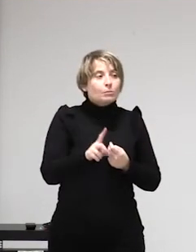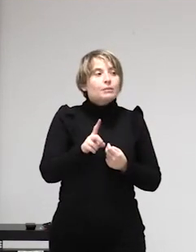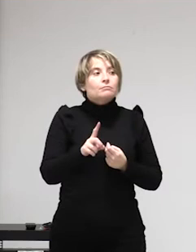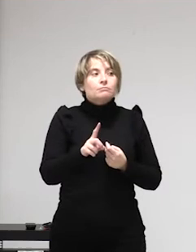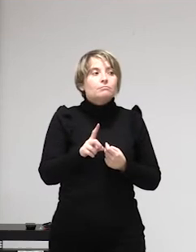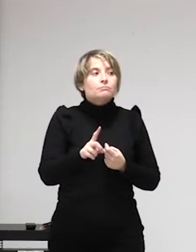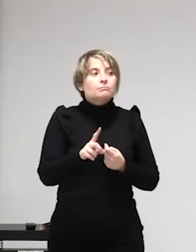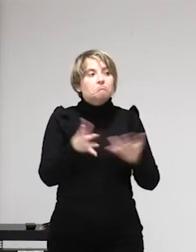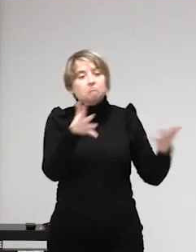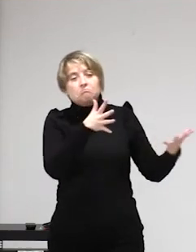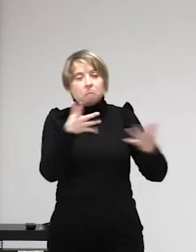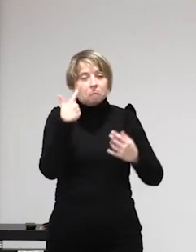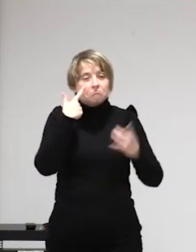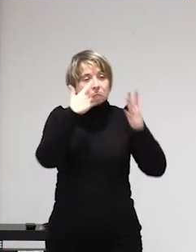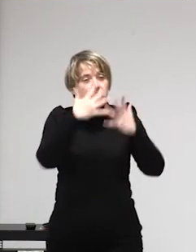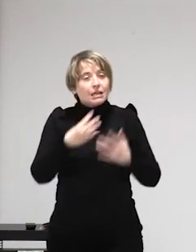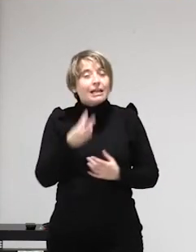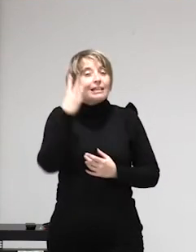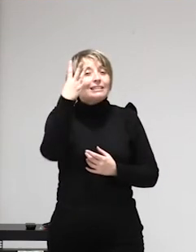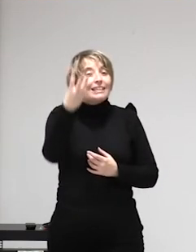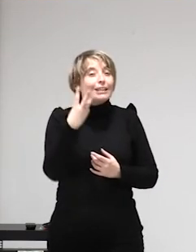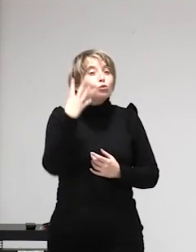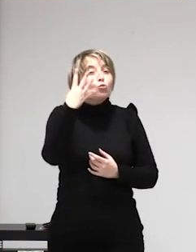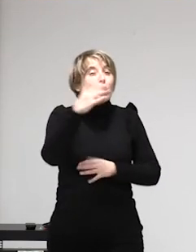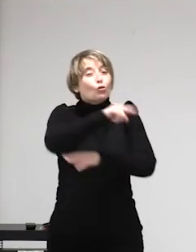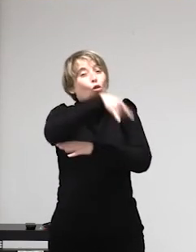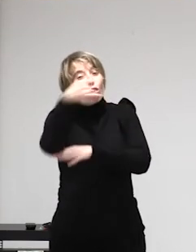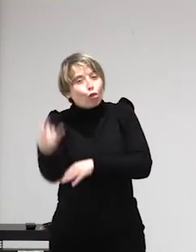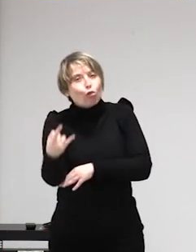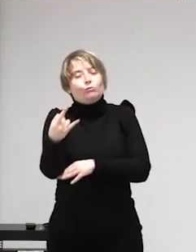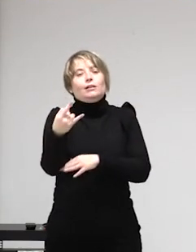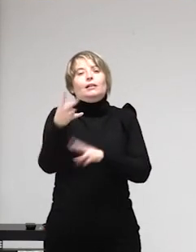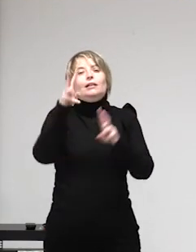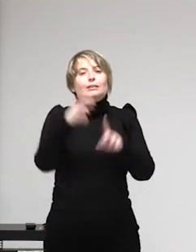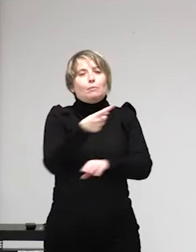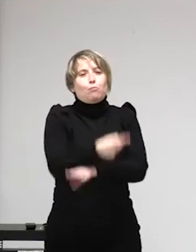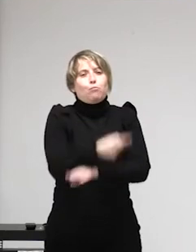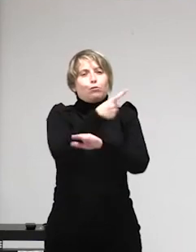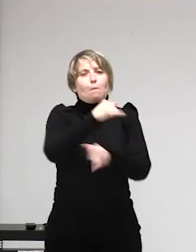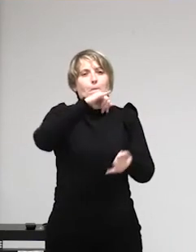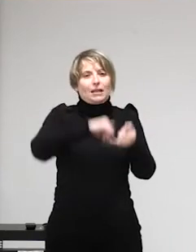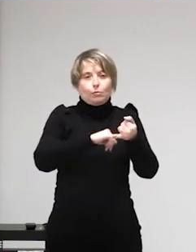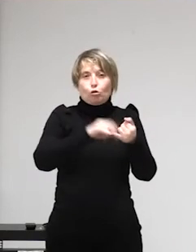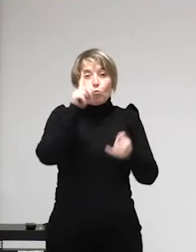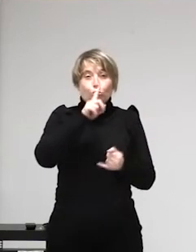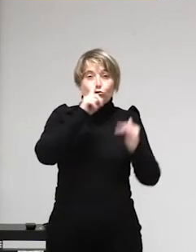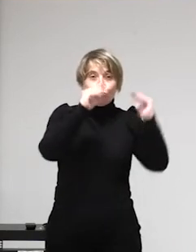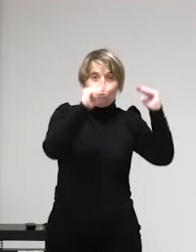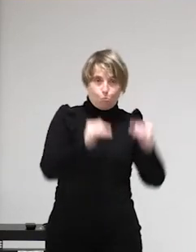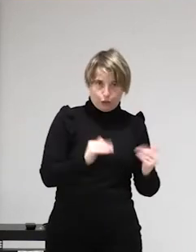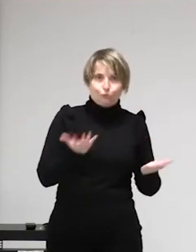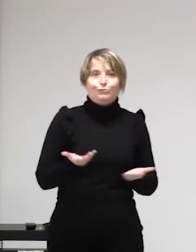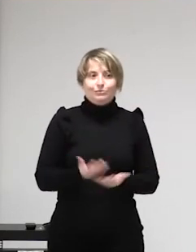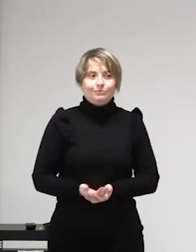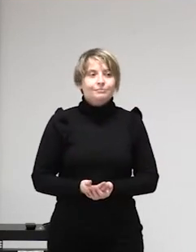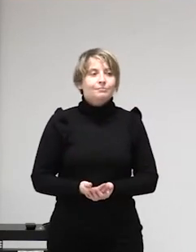millones de personas en situación de trata de las cuales a ver si sale el cursor aquí 4,8 de las cuales